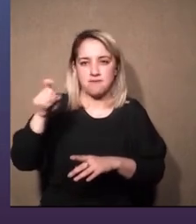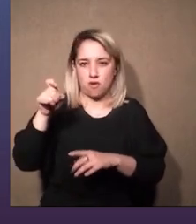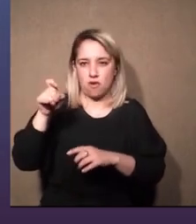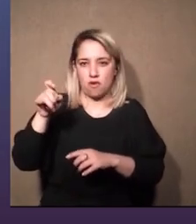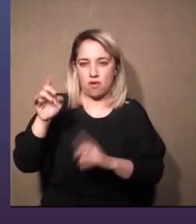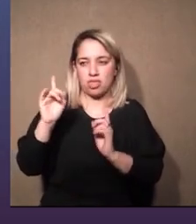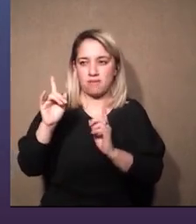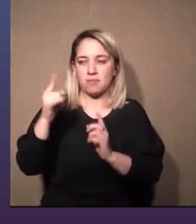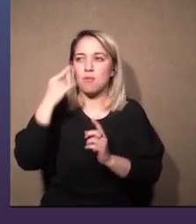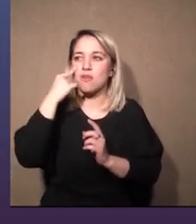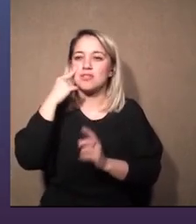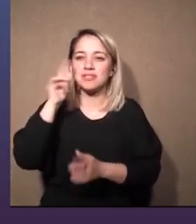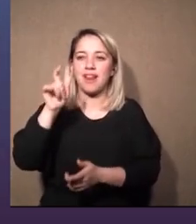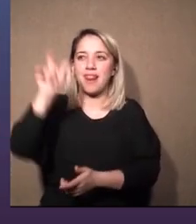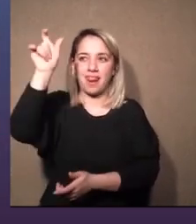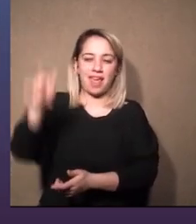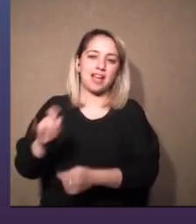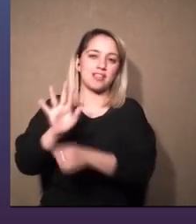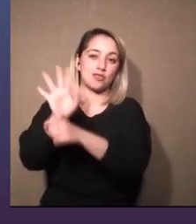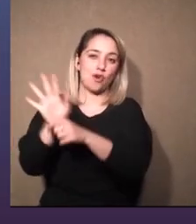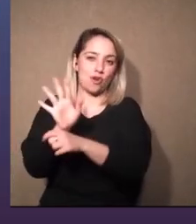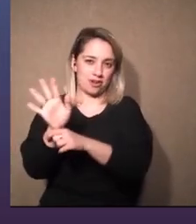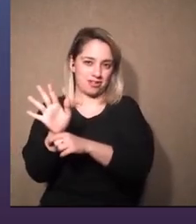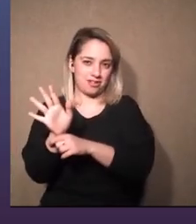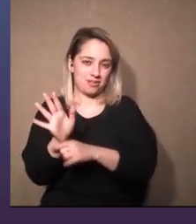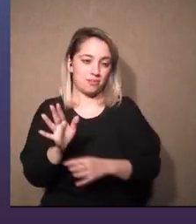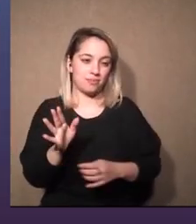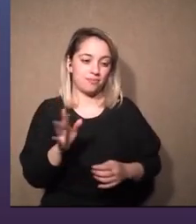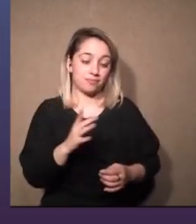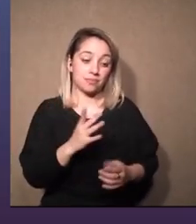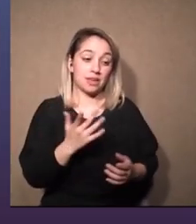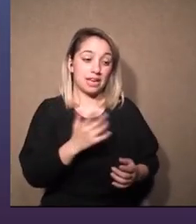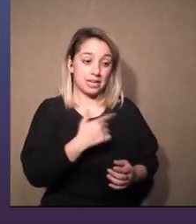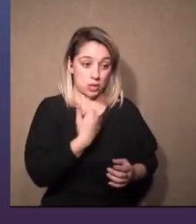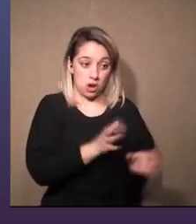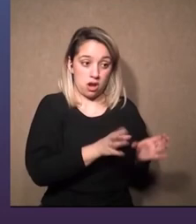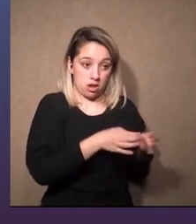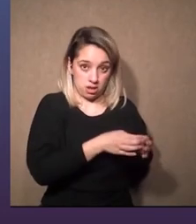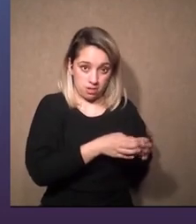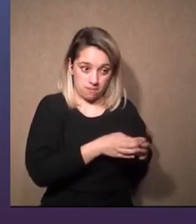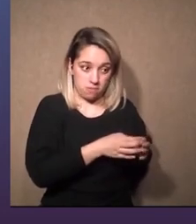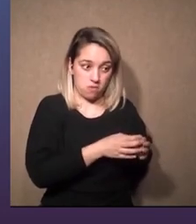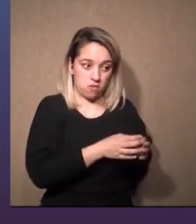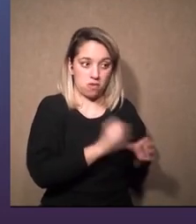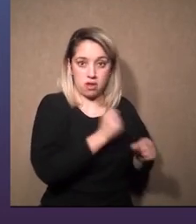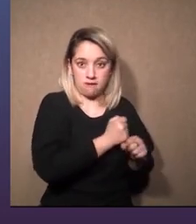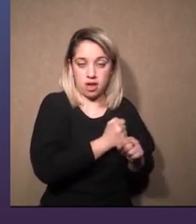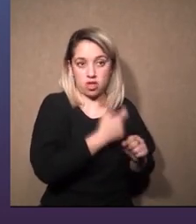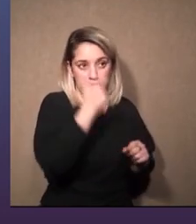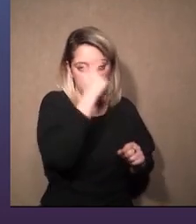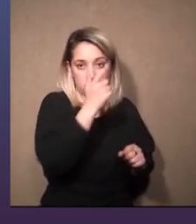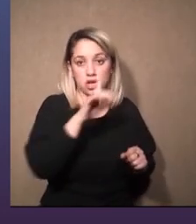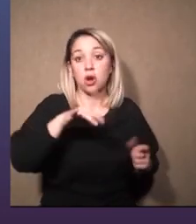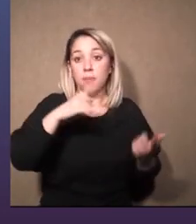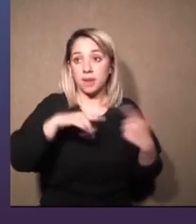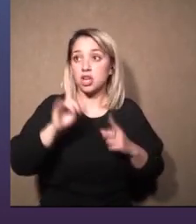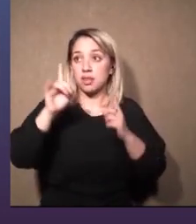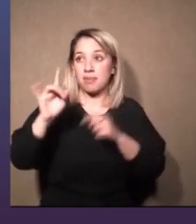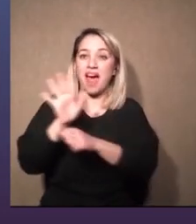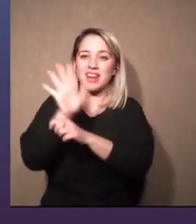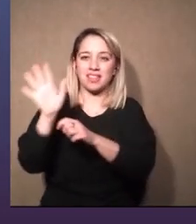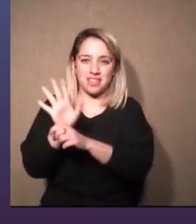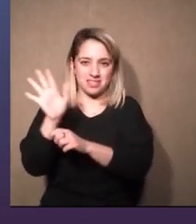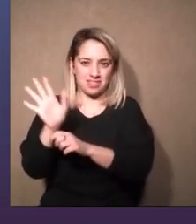preocupante tanto nuestros equipos como lo que el artista quiere ofrecer